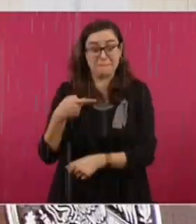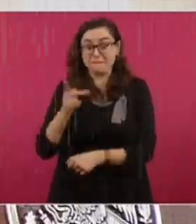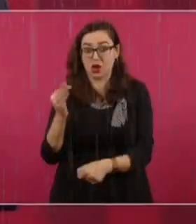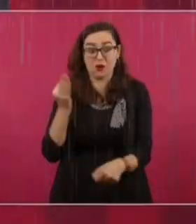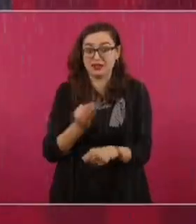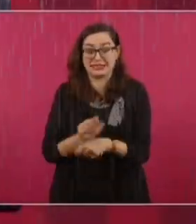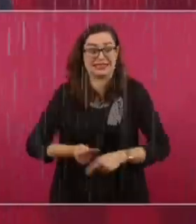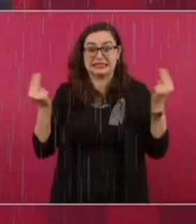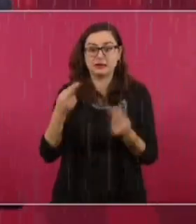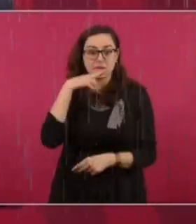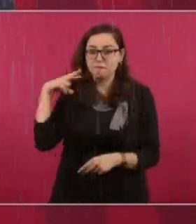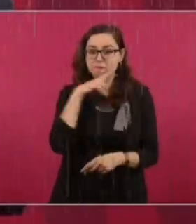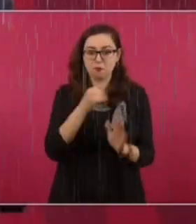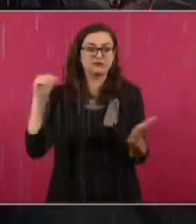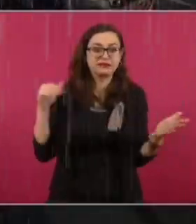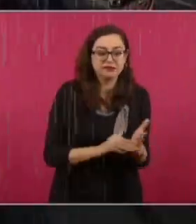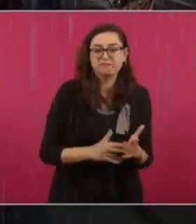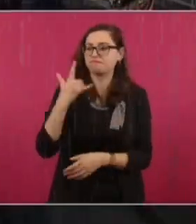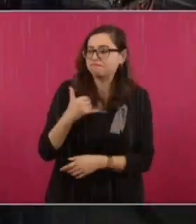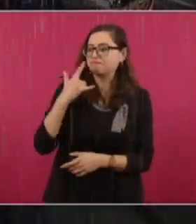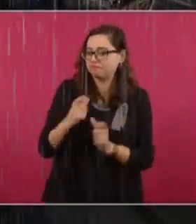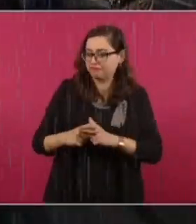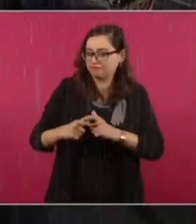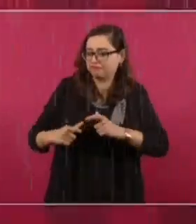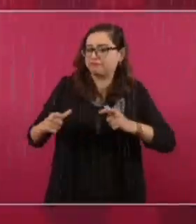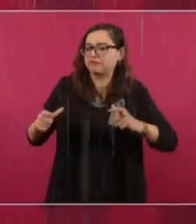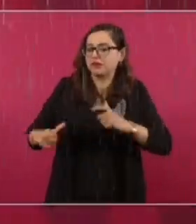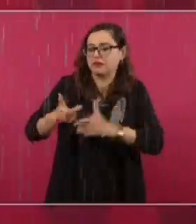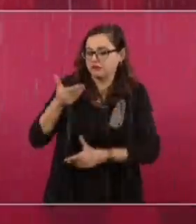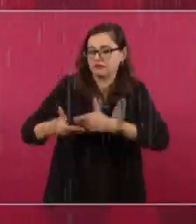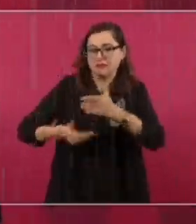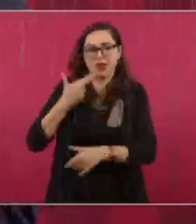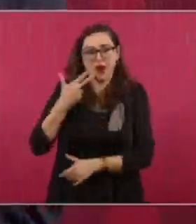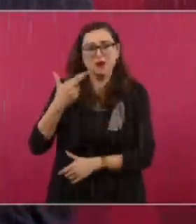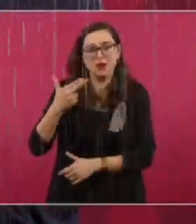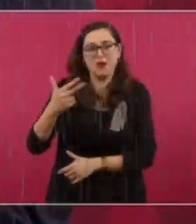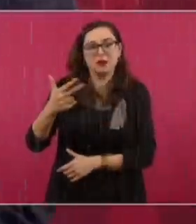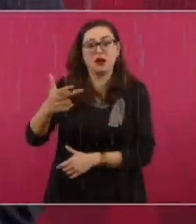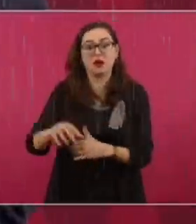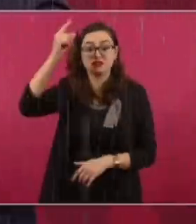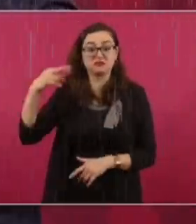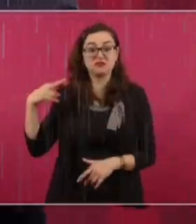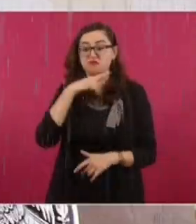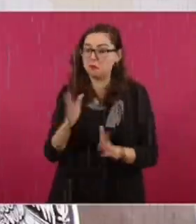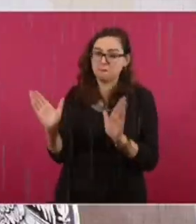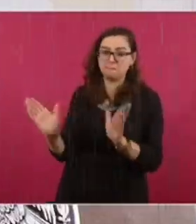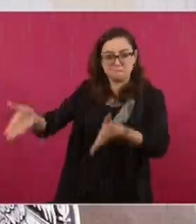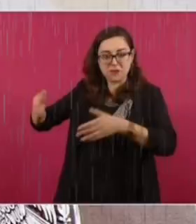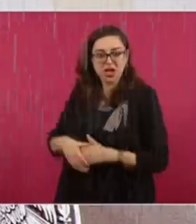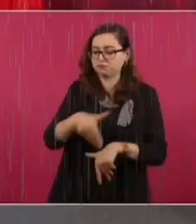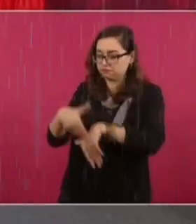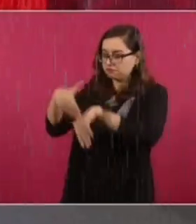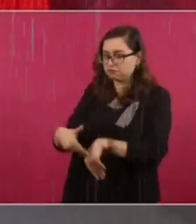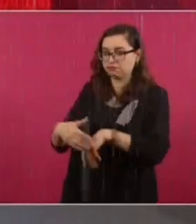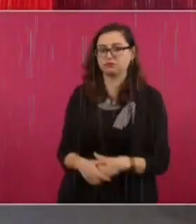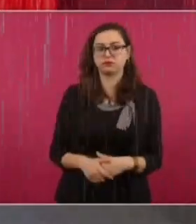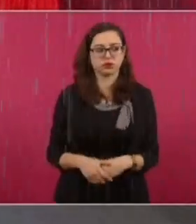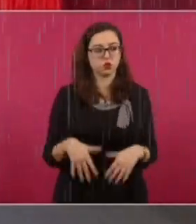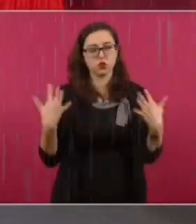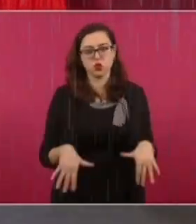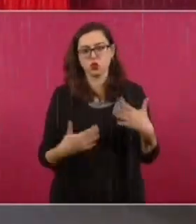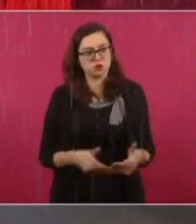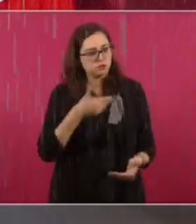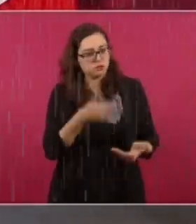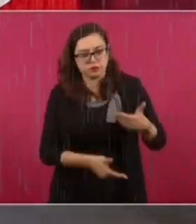buscar es una solución de fondo, estructural. Entonces no quiero que un señor Hitingo, de estos neofifis, se ha avanzado